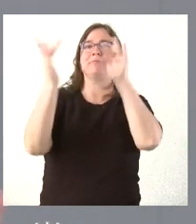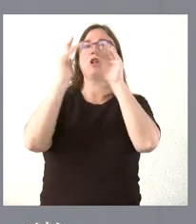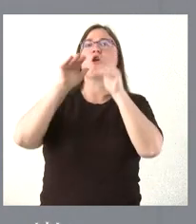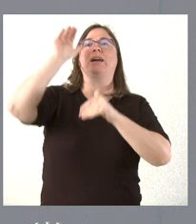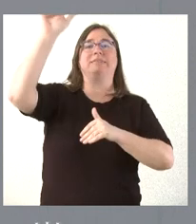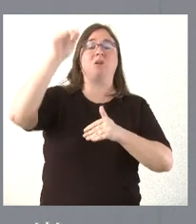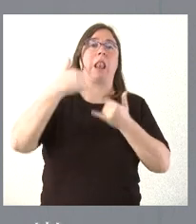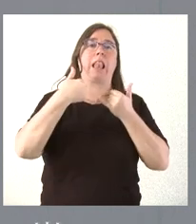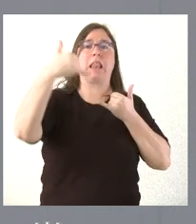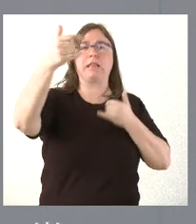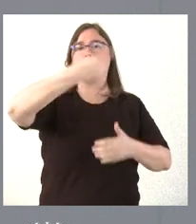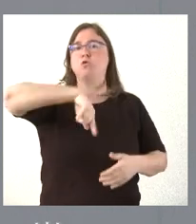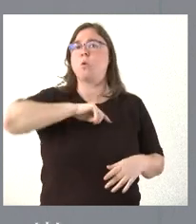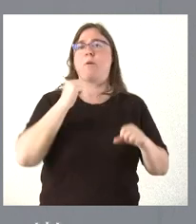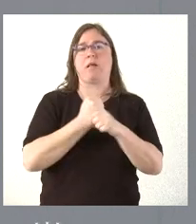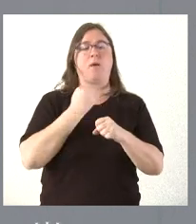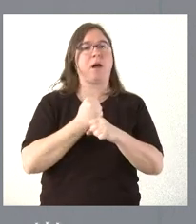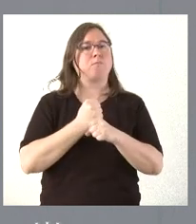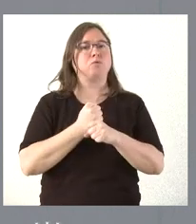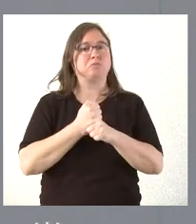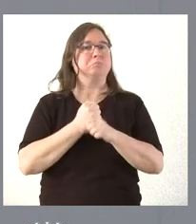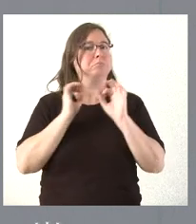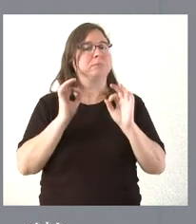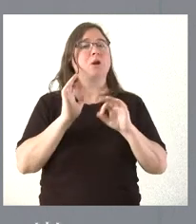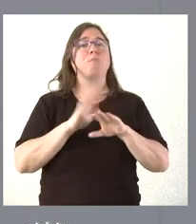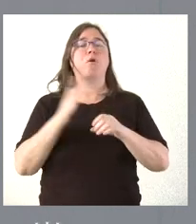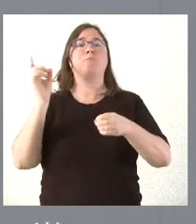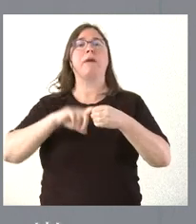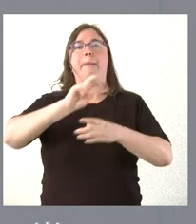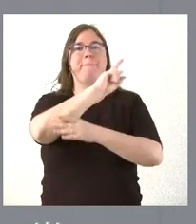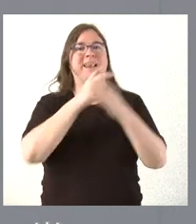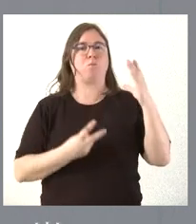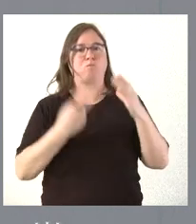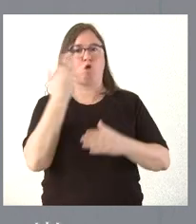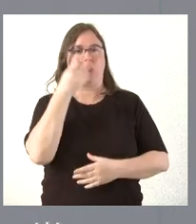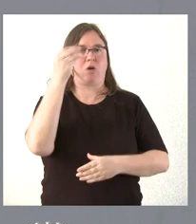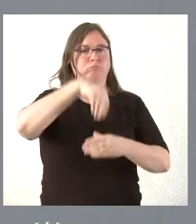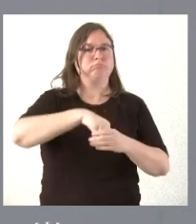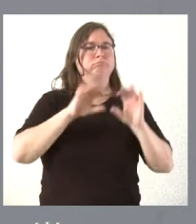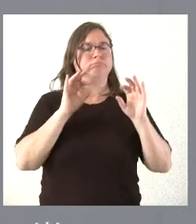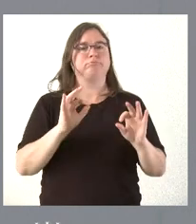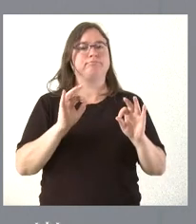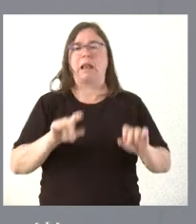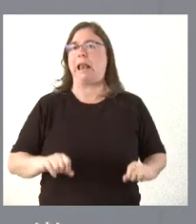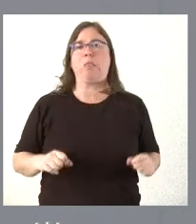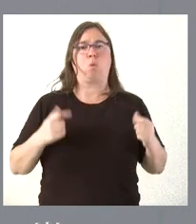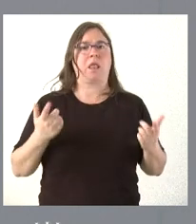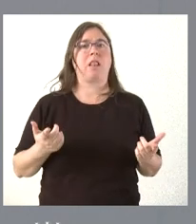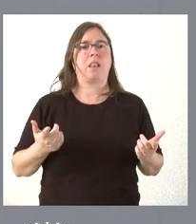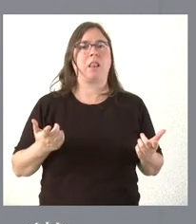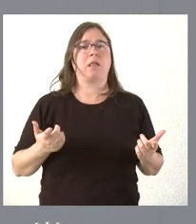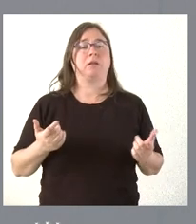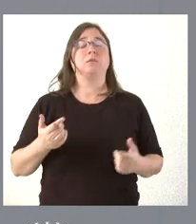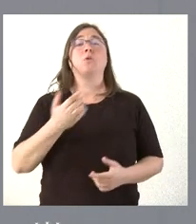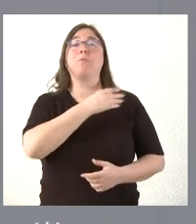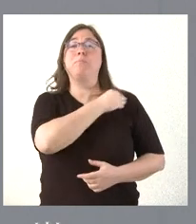Esta es la línea por la que hemos venido trabajando en esa dirección, de incorporar el bilingüismo de una forma natural. Me preguntan, en